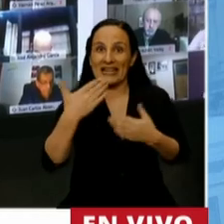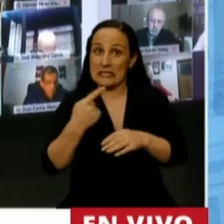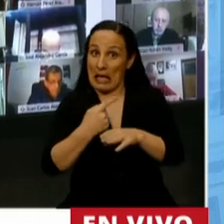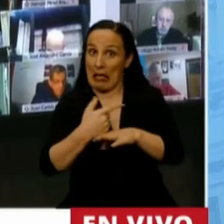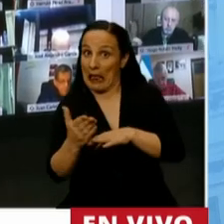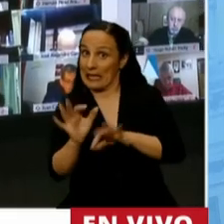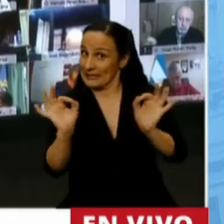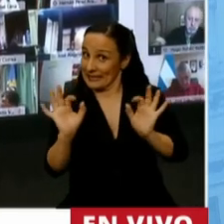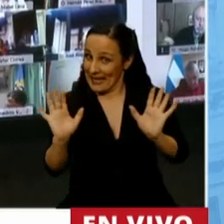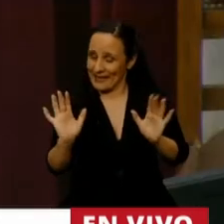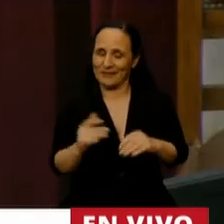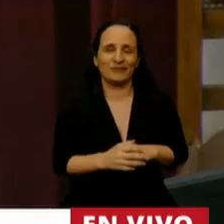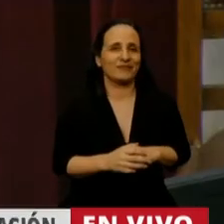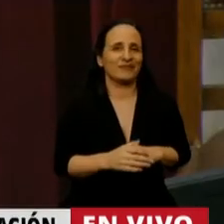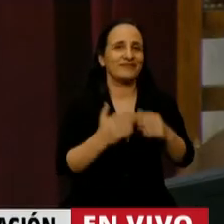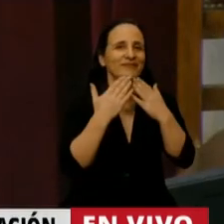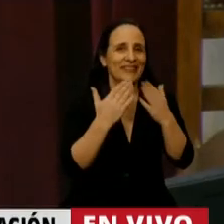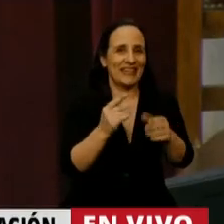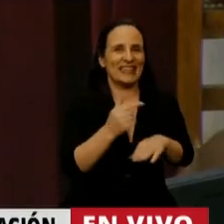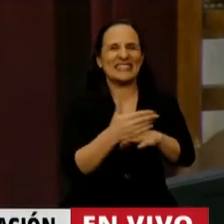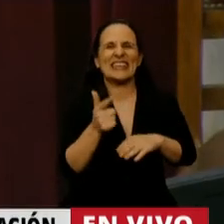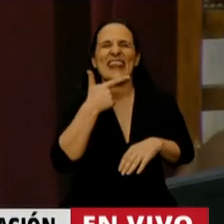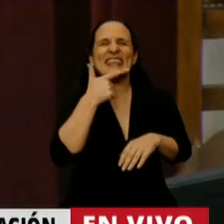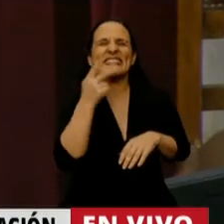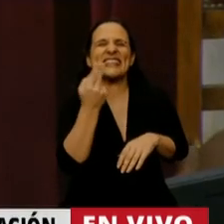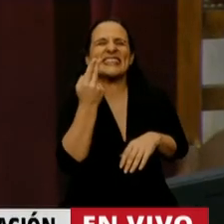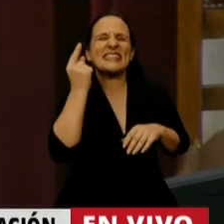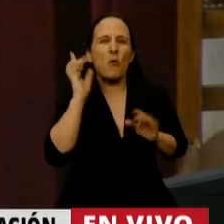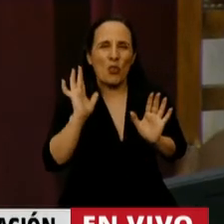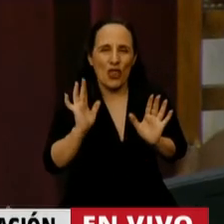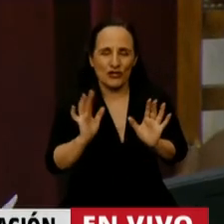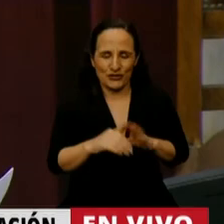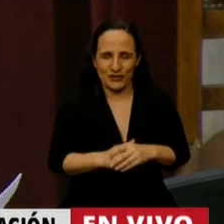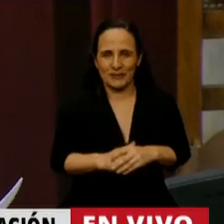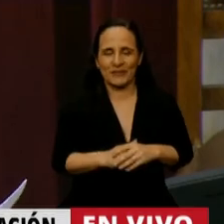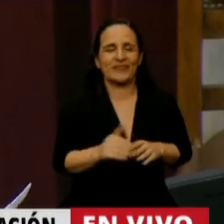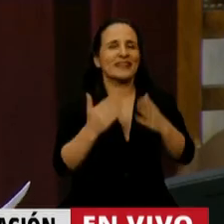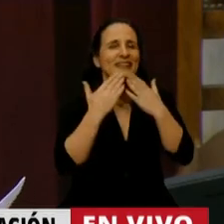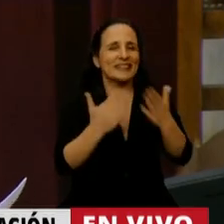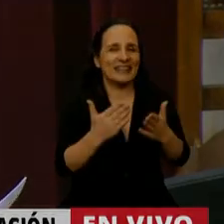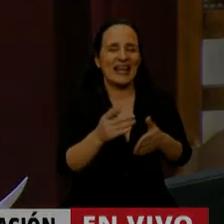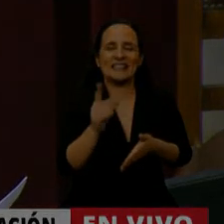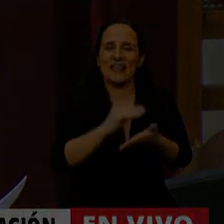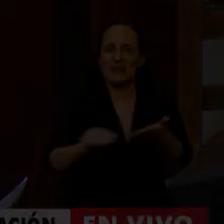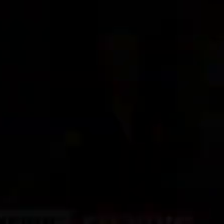ni un minuto. Gracias. Se pasó 17 segundos igual. Gracias, diputado Sartori. Gracias.